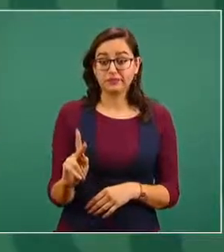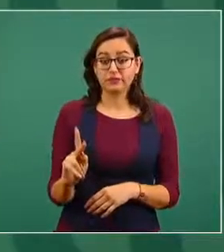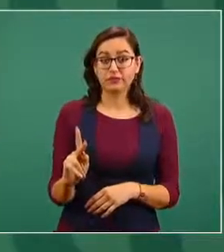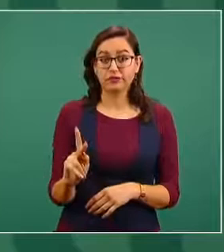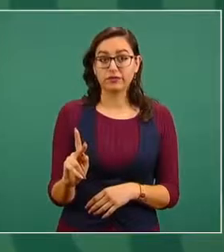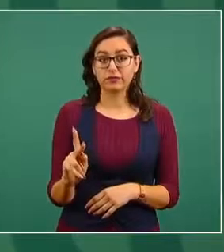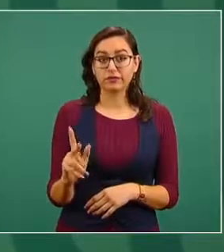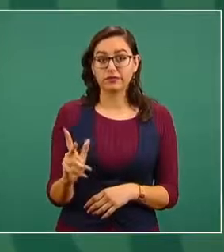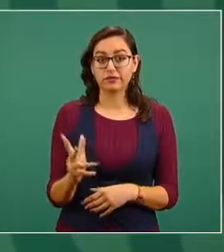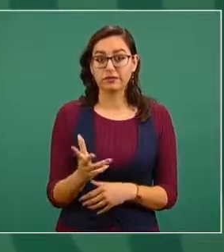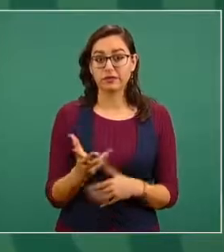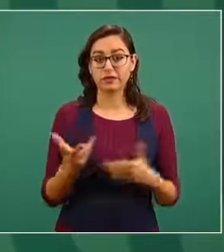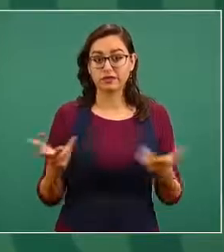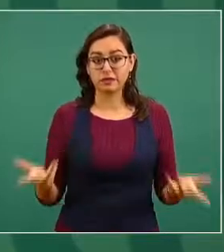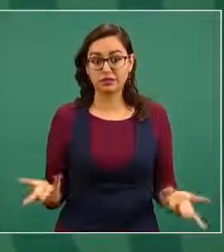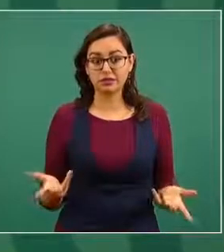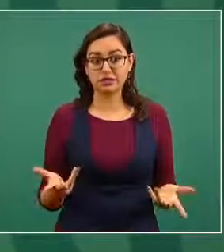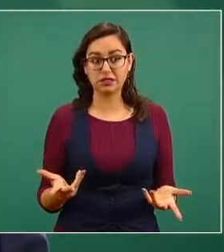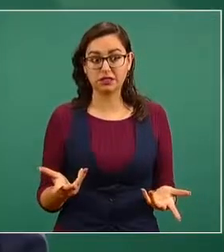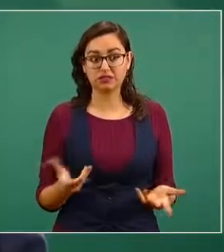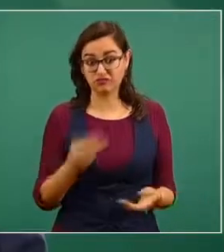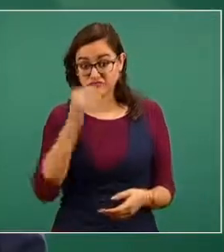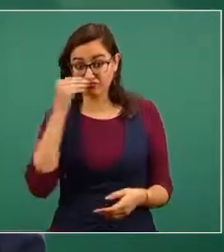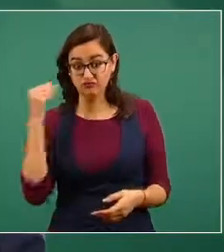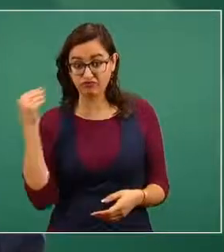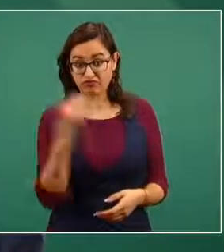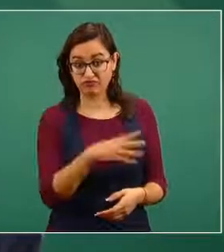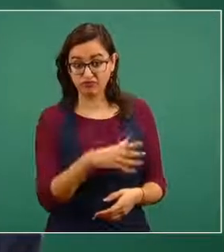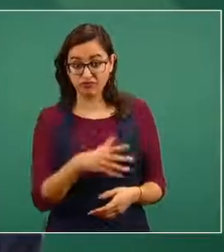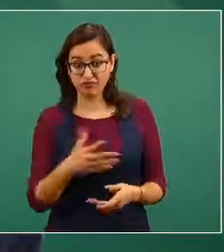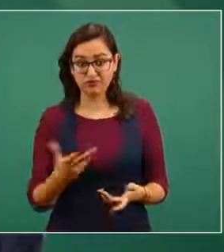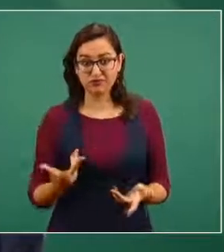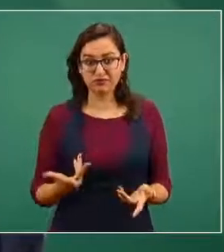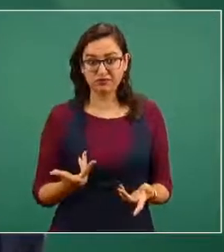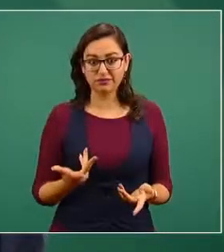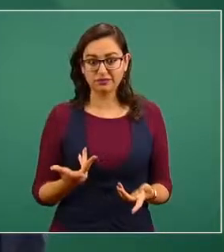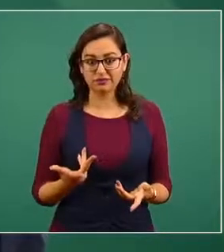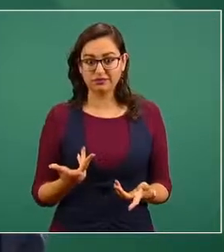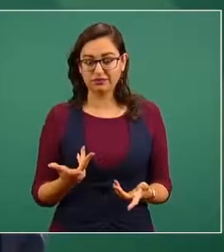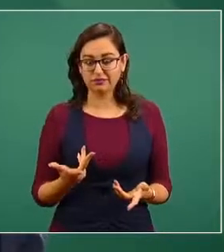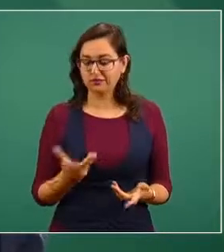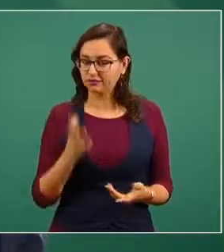inventar delitos fabricar delitos